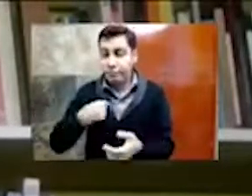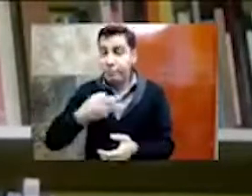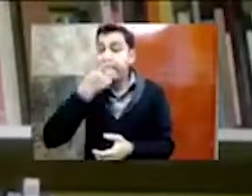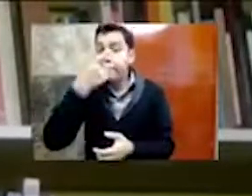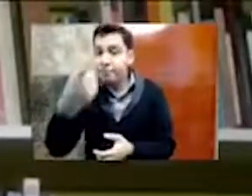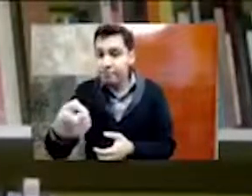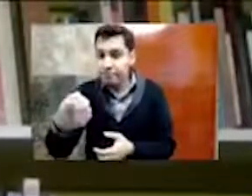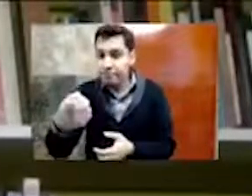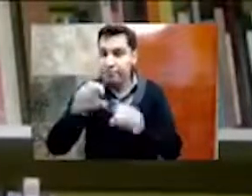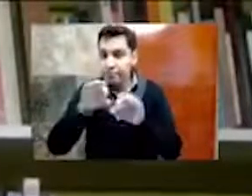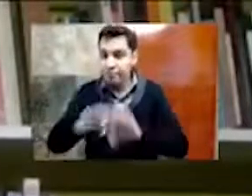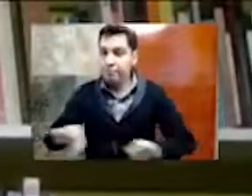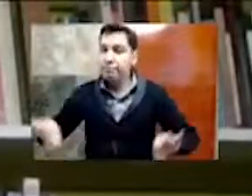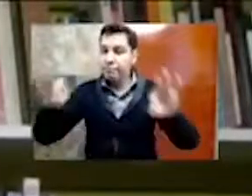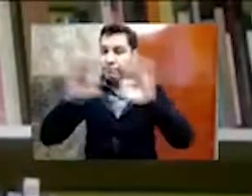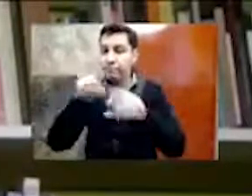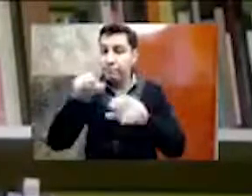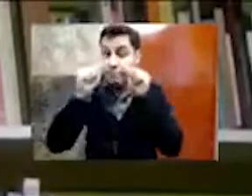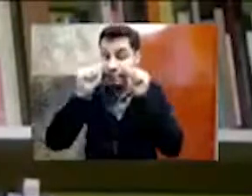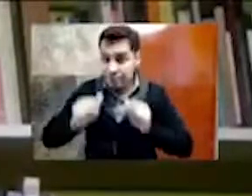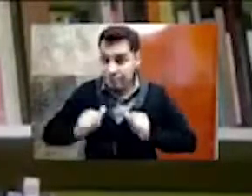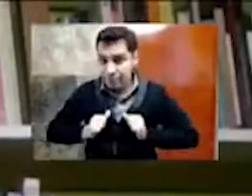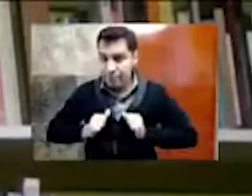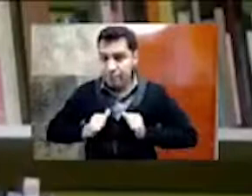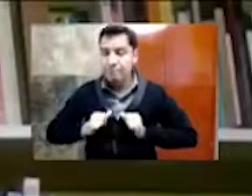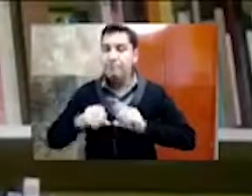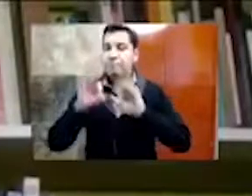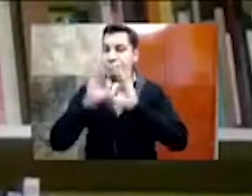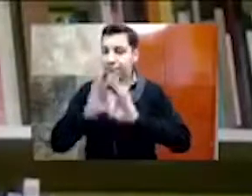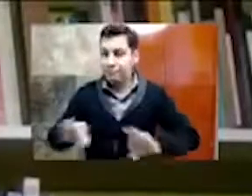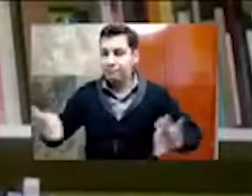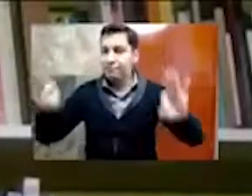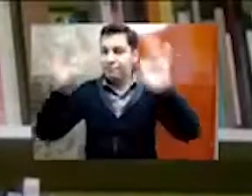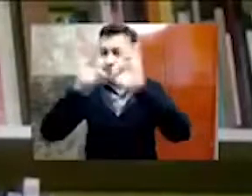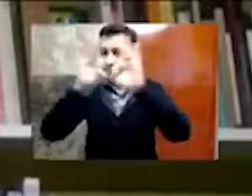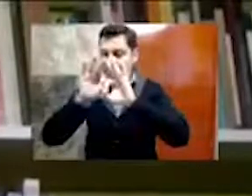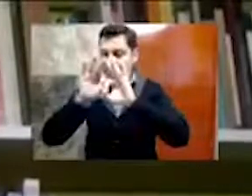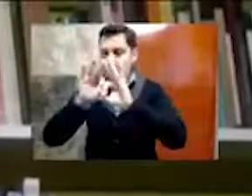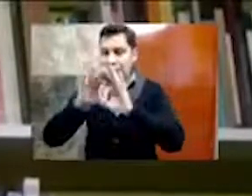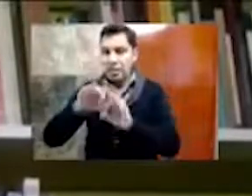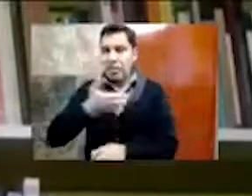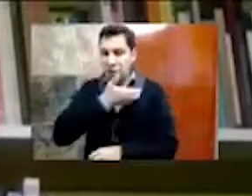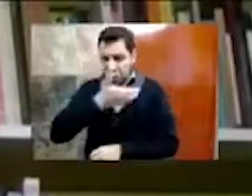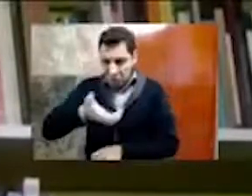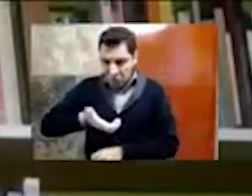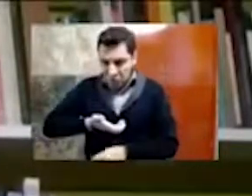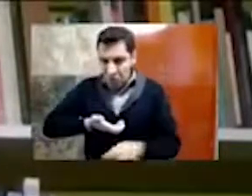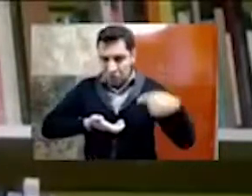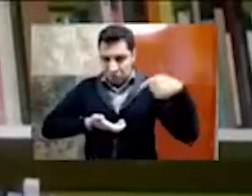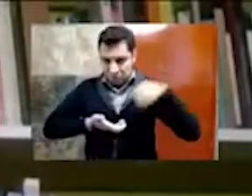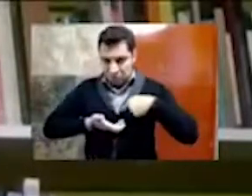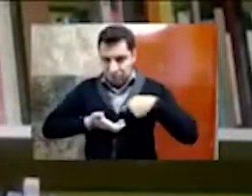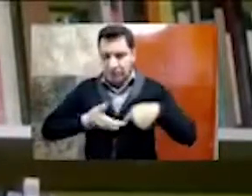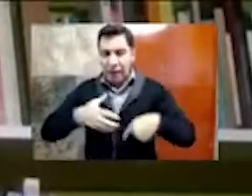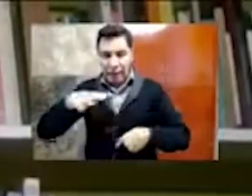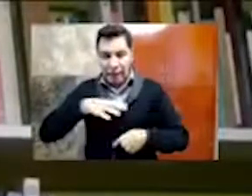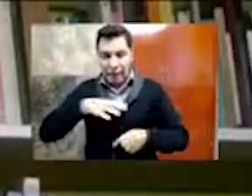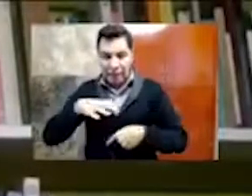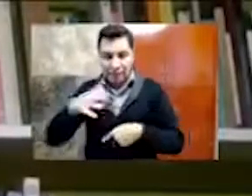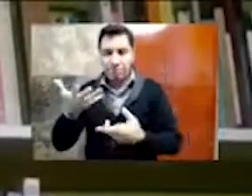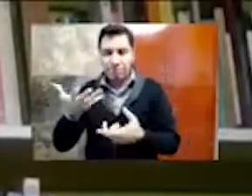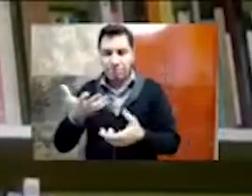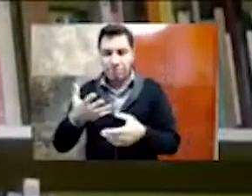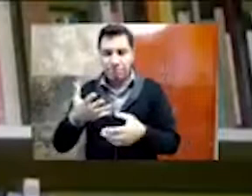viendo y nos escuchan, que, pues, este, es importante proteger este patrimonio y que, pues, lo que estamos haciendo